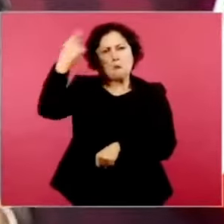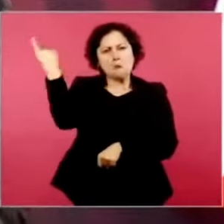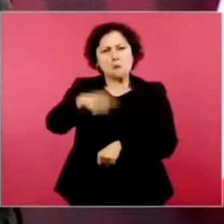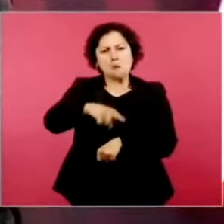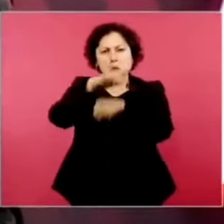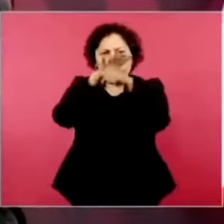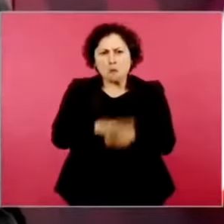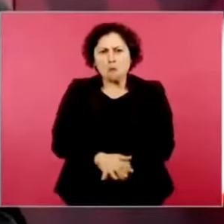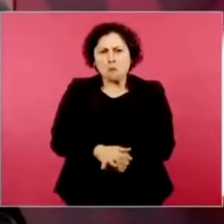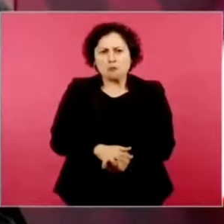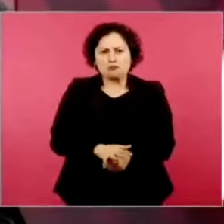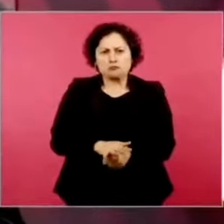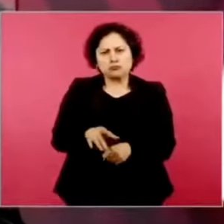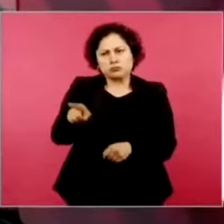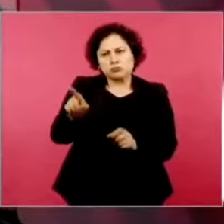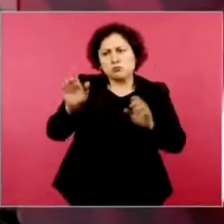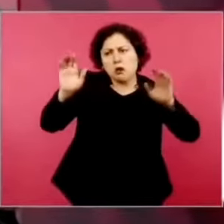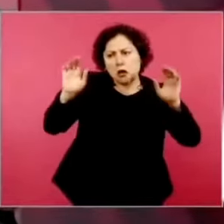iguales.